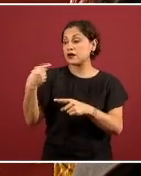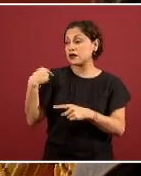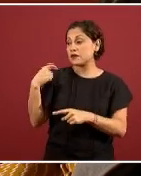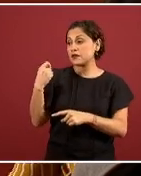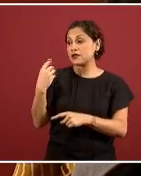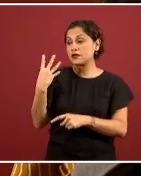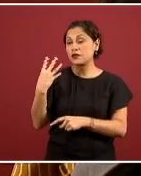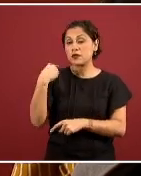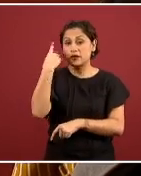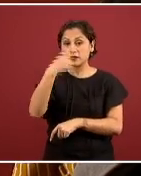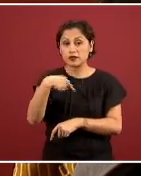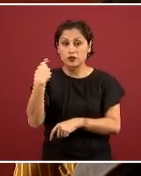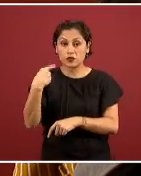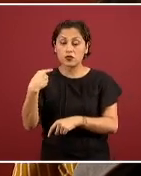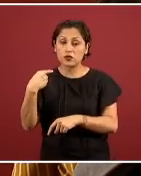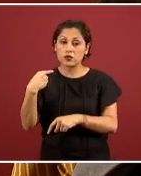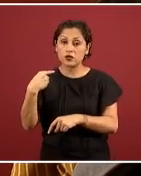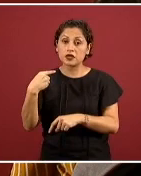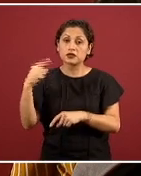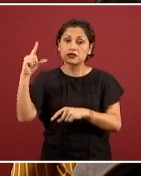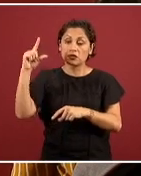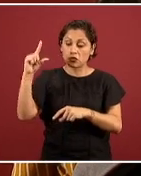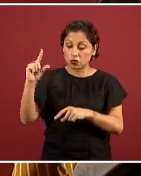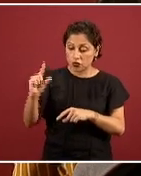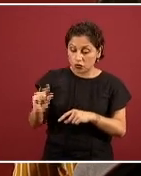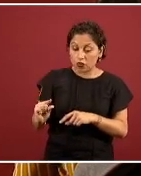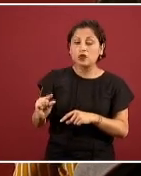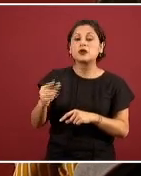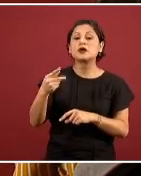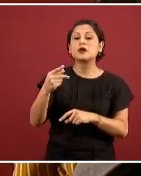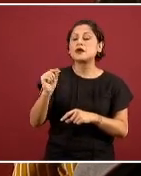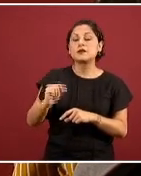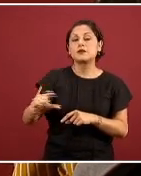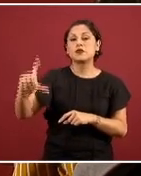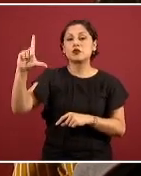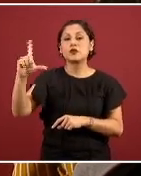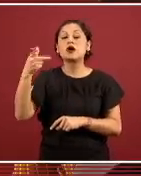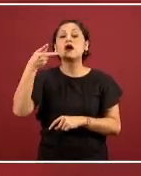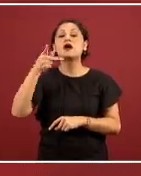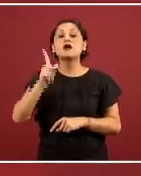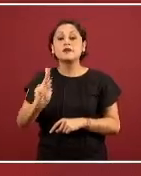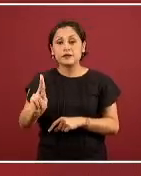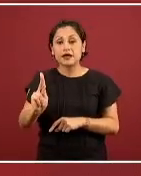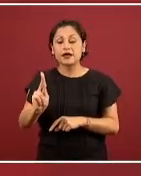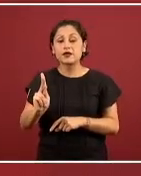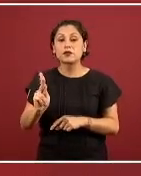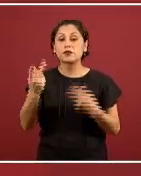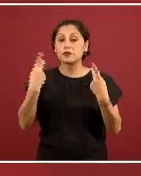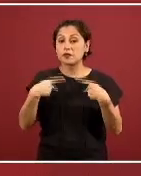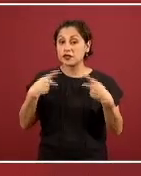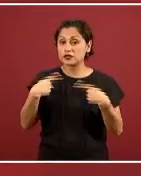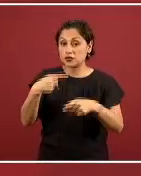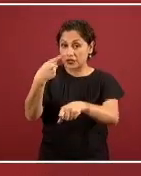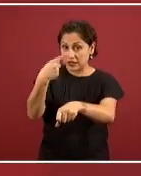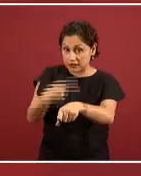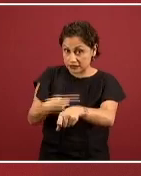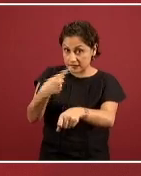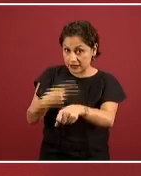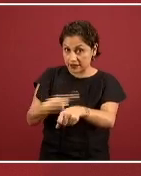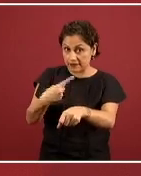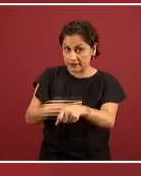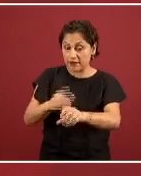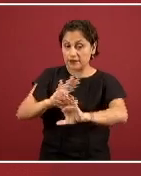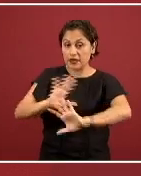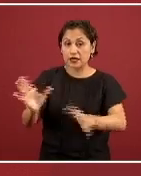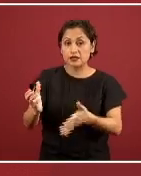han tenido una tendencia ascendente pero el porcentaje o la proporción de los casos confirmados que al día de hoy ya se han recuperado